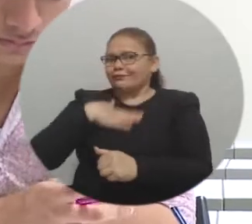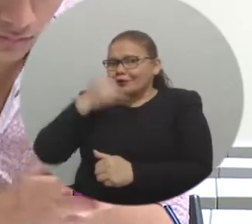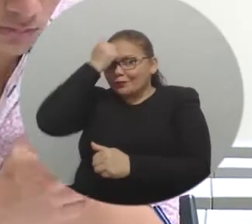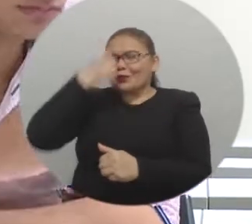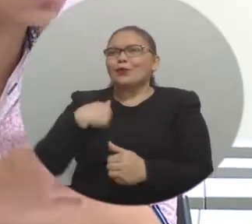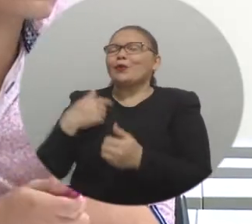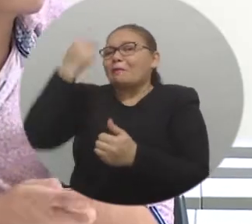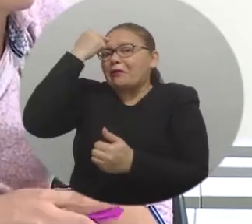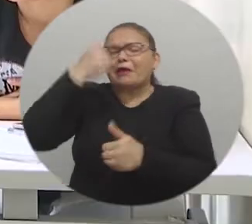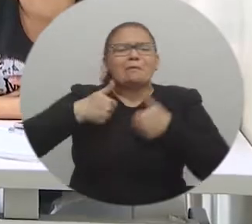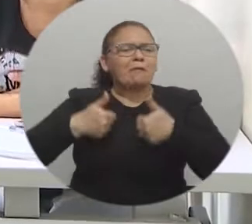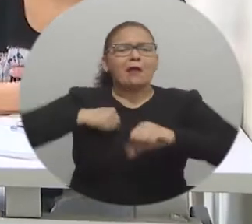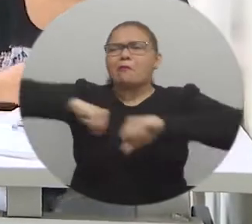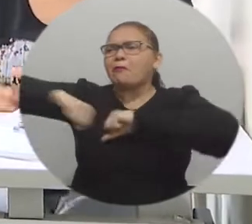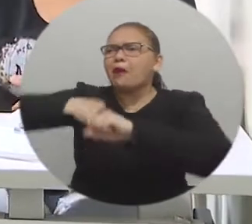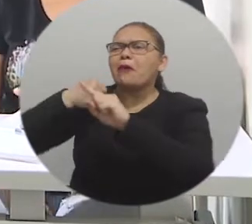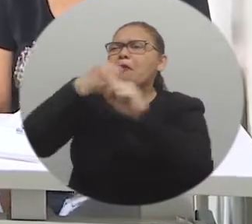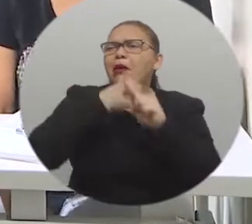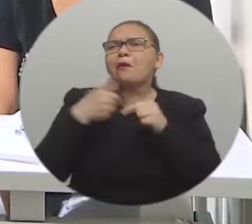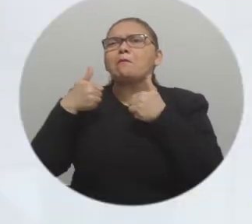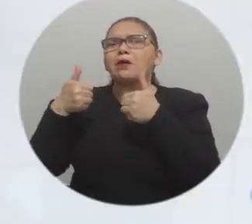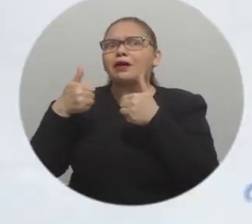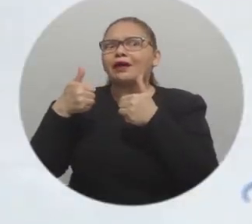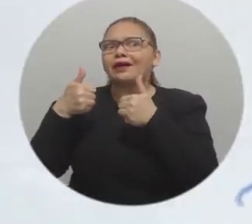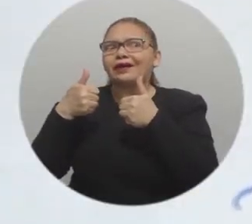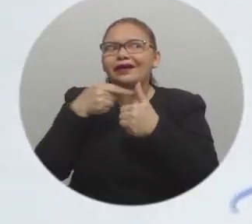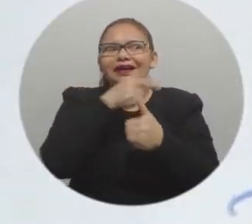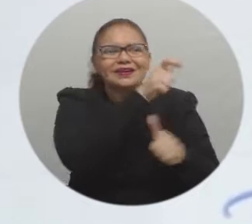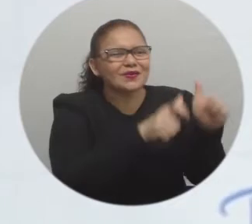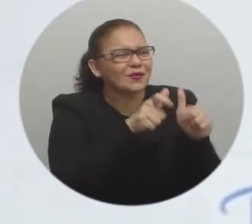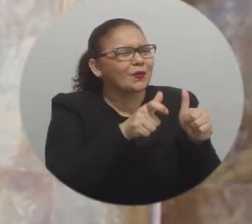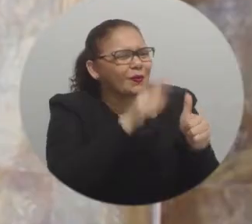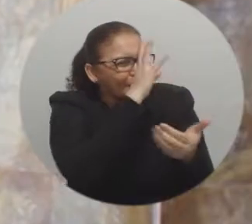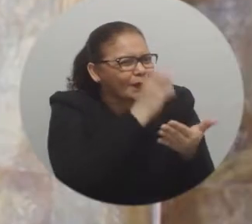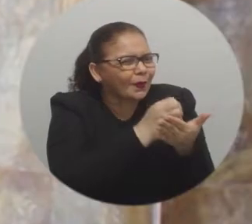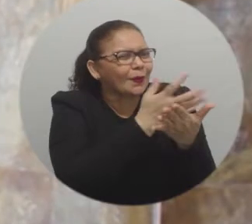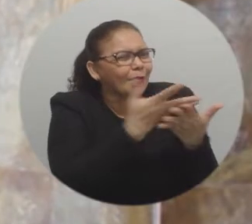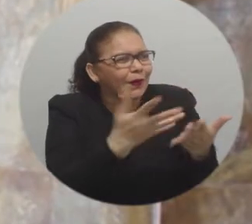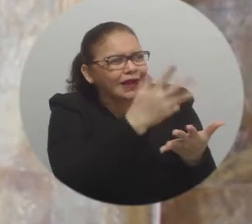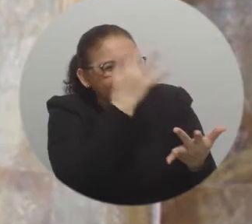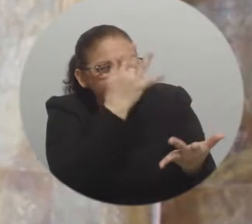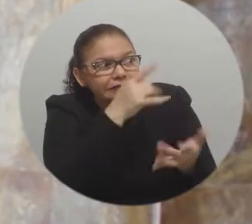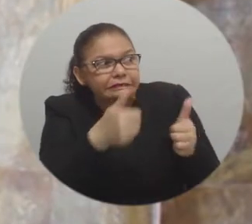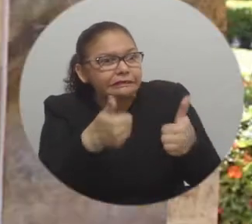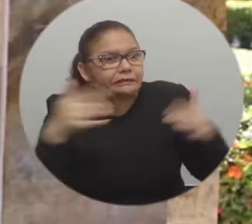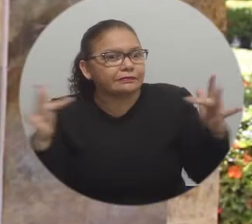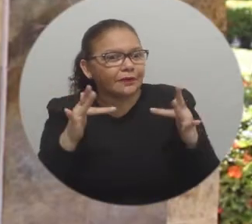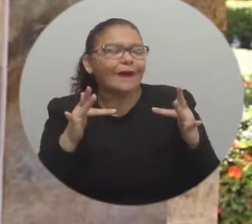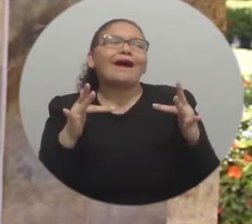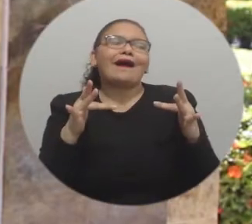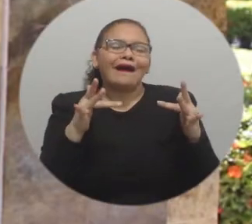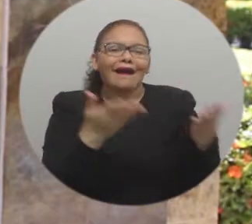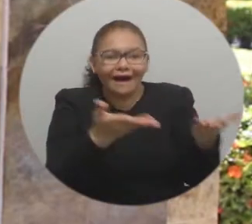uno puede estar haciendo 5.000 cosas y uno cree que está haciendo el mejor trabajo posible, pero realmente la percepción del estudiante es muy diferente. Entonces